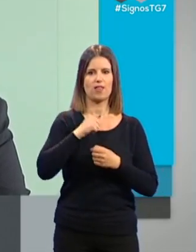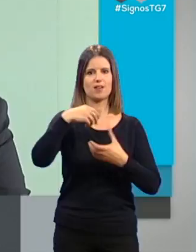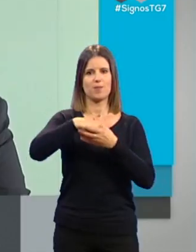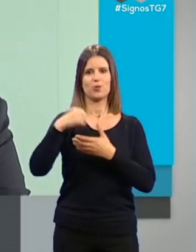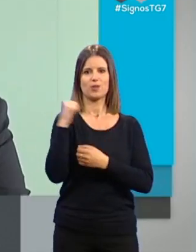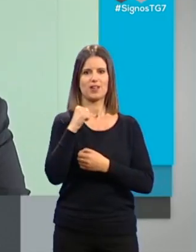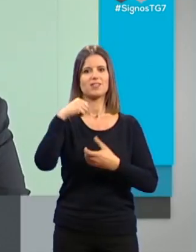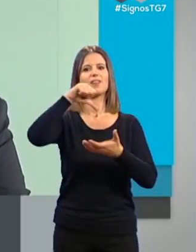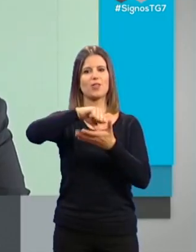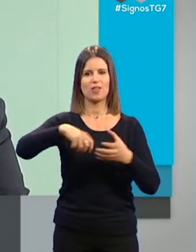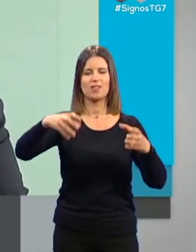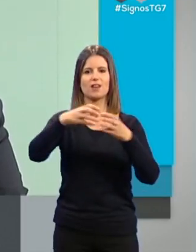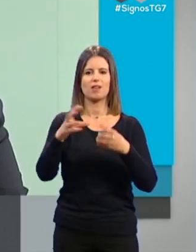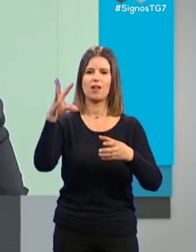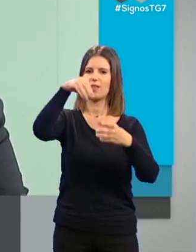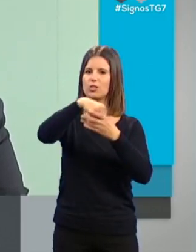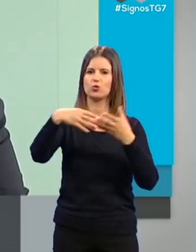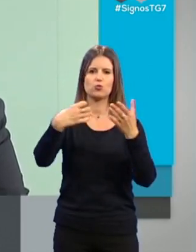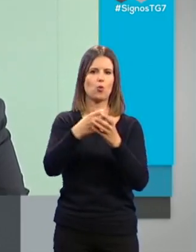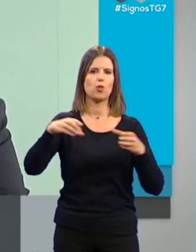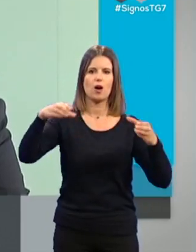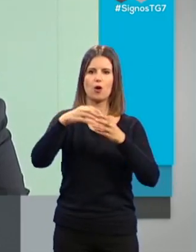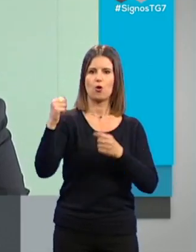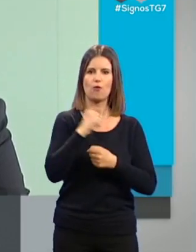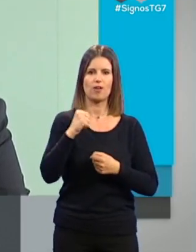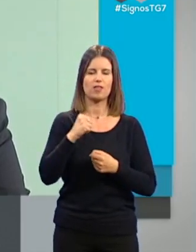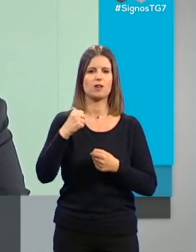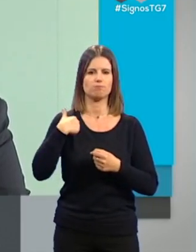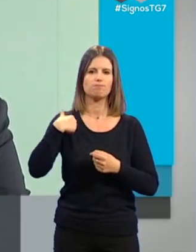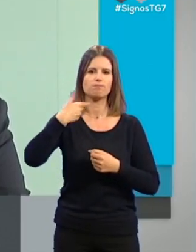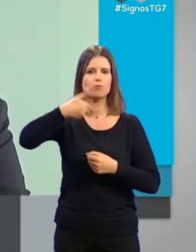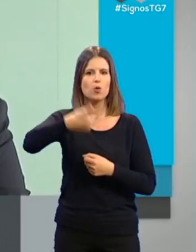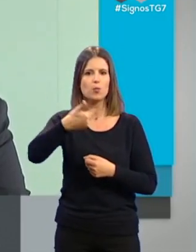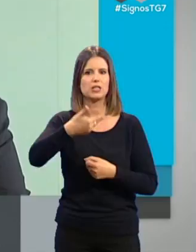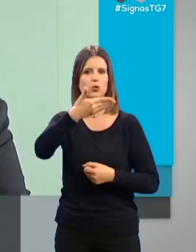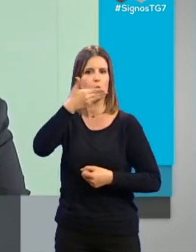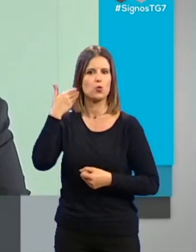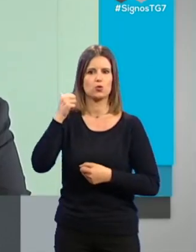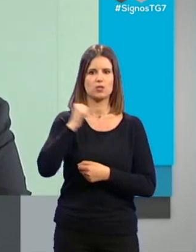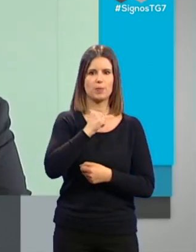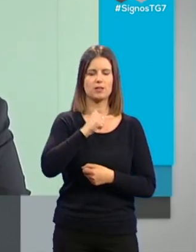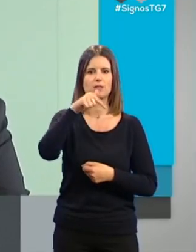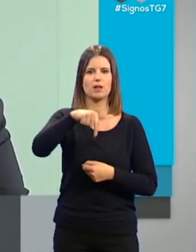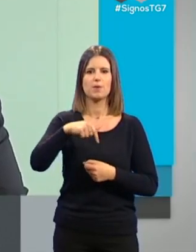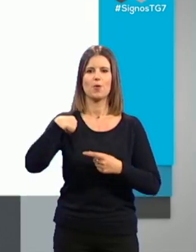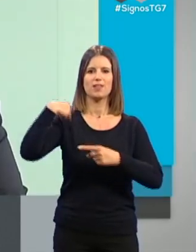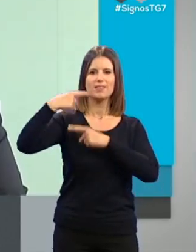Granada, que engloba a todas las cofradías en nuestra tierra en algo tan importante para nosotros como es la Semana Santa, con las tradiciones, el